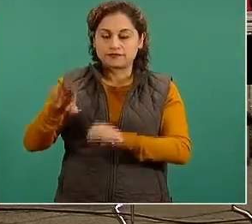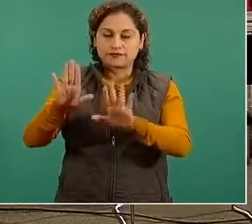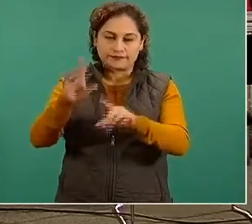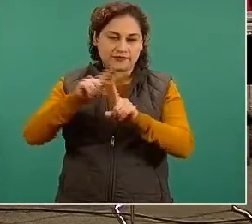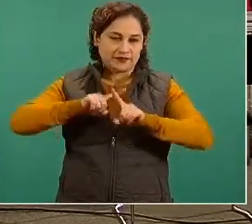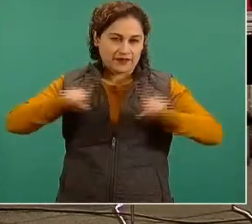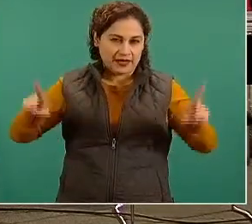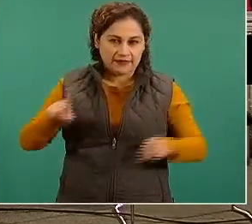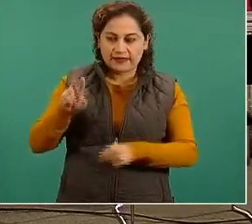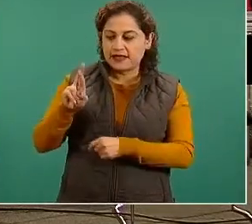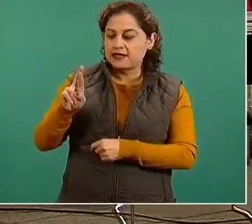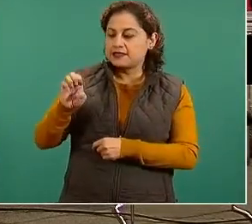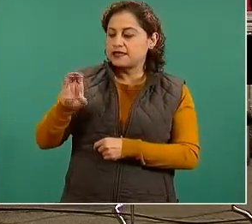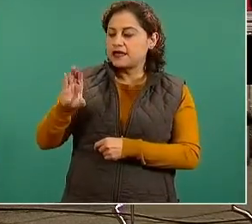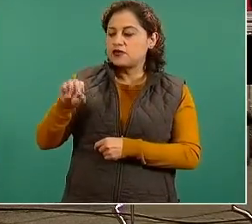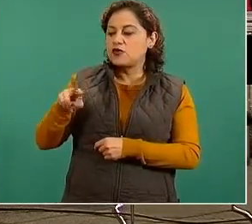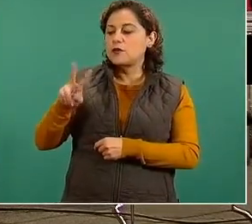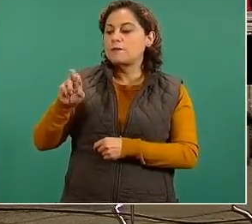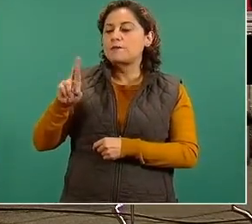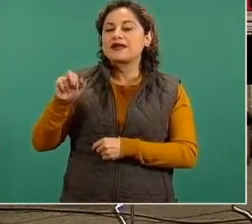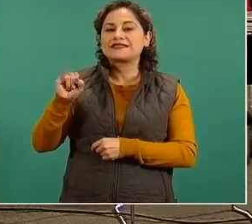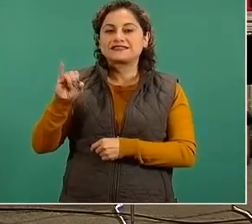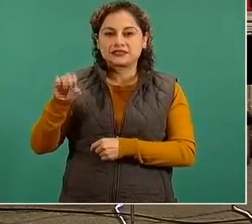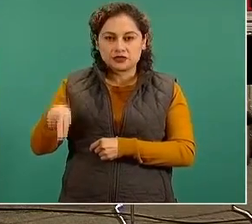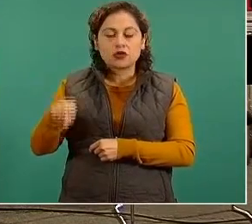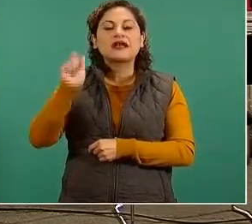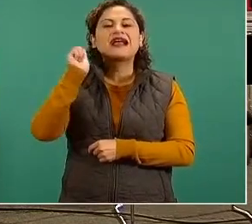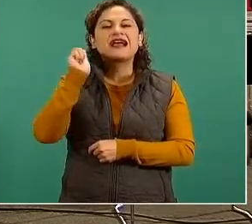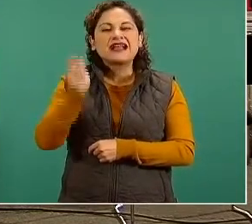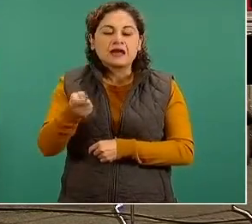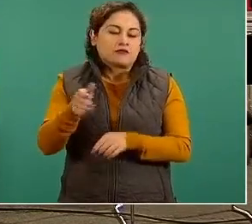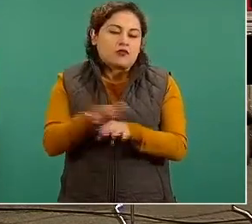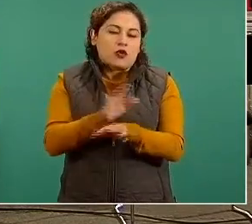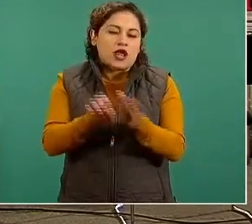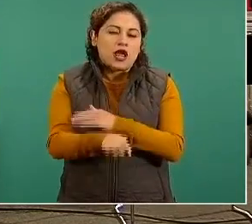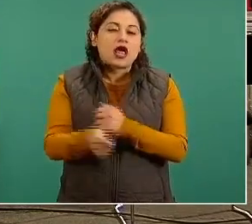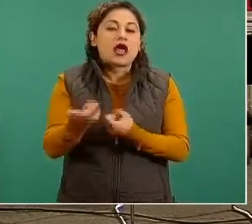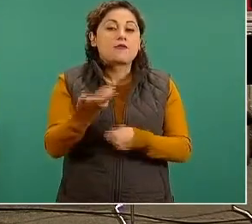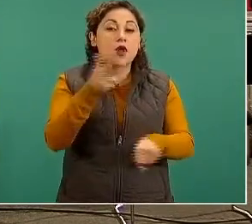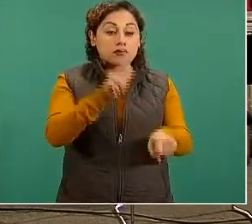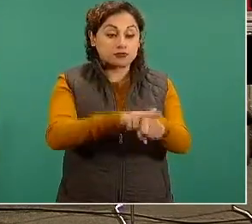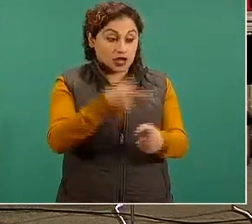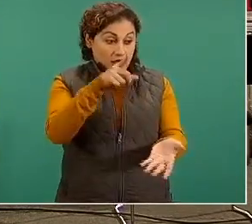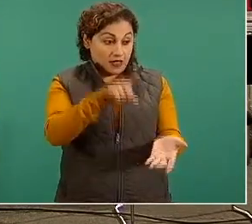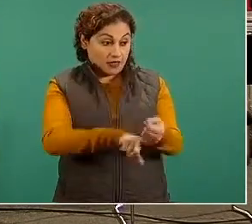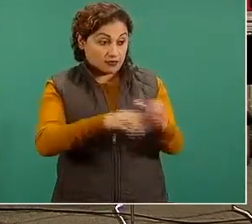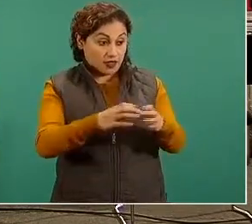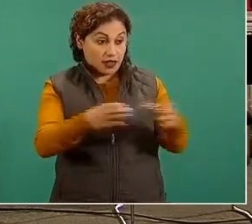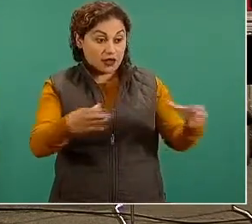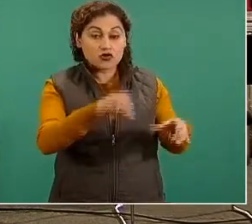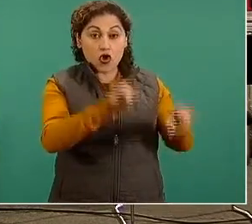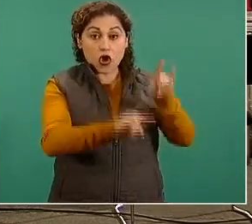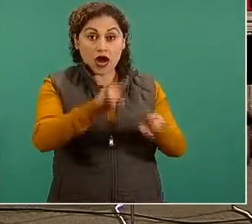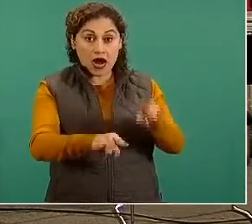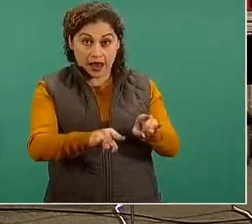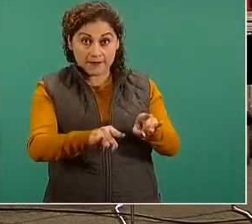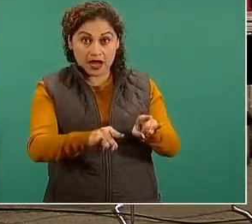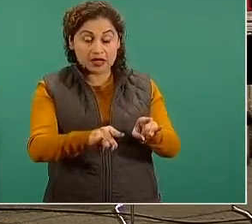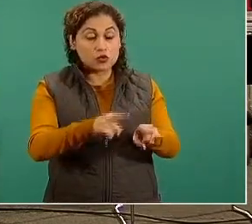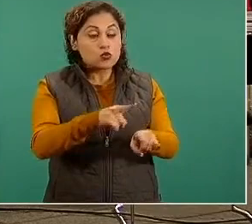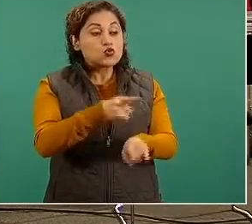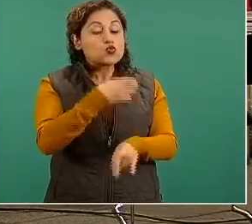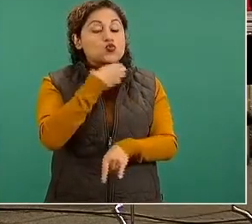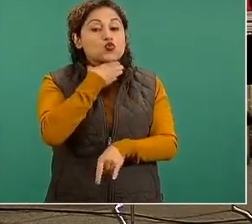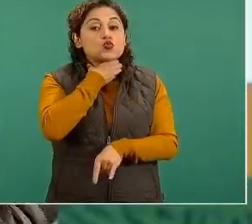lo reconviertes aumentando el número de camas disponibles específicamente para esto, pero cuando ya ese